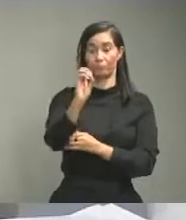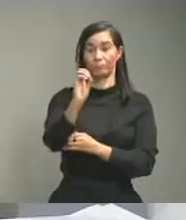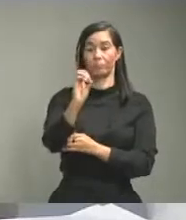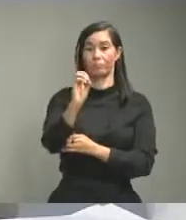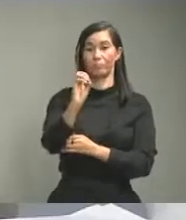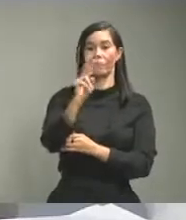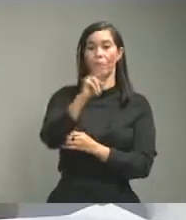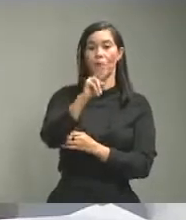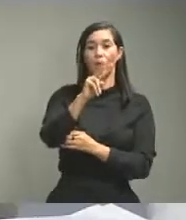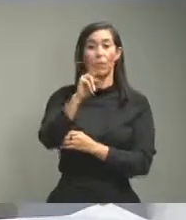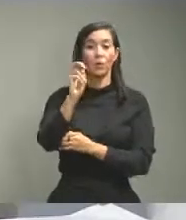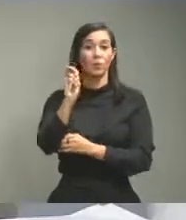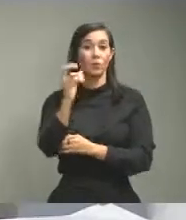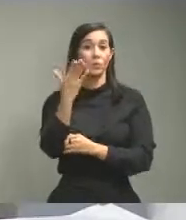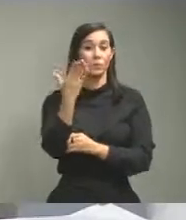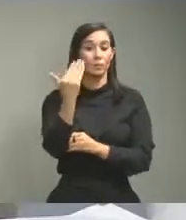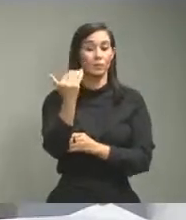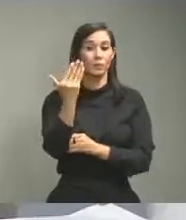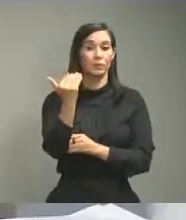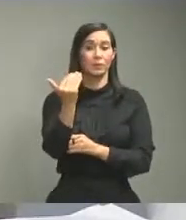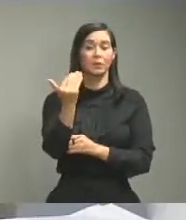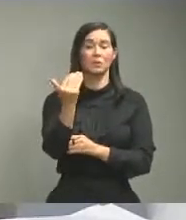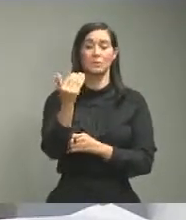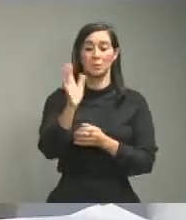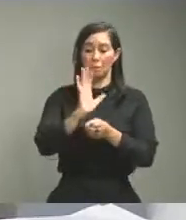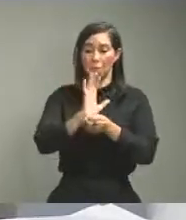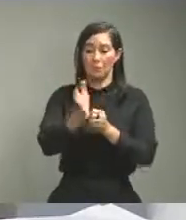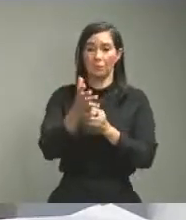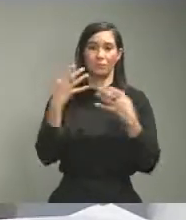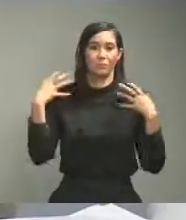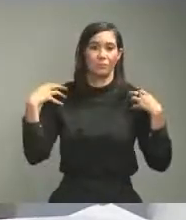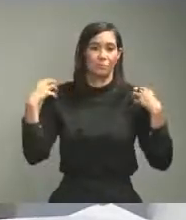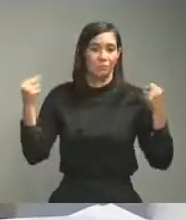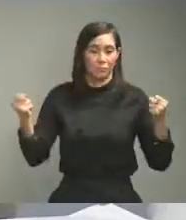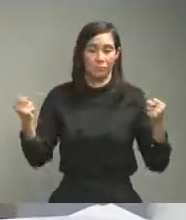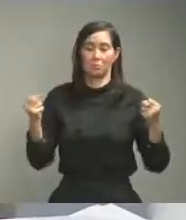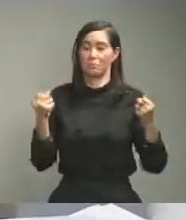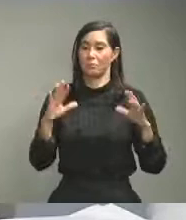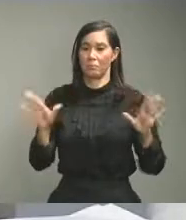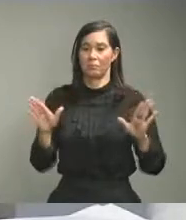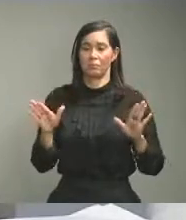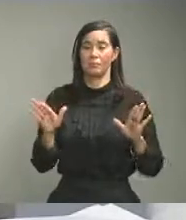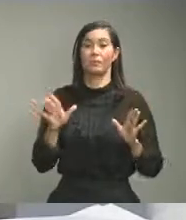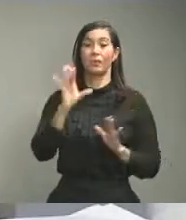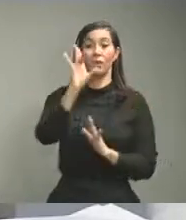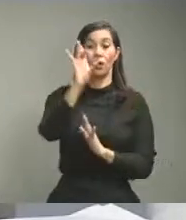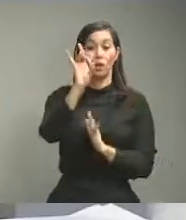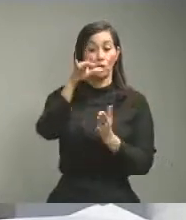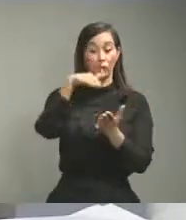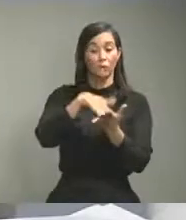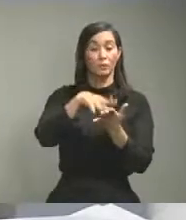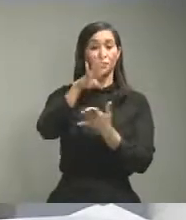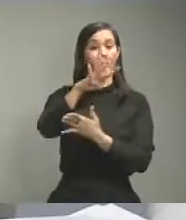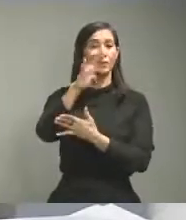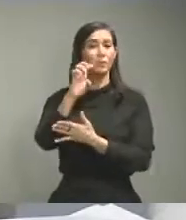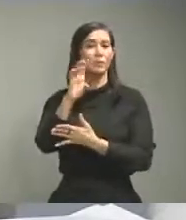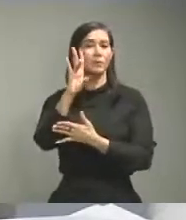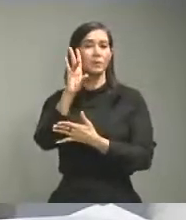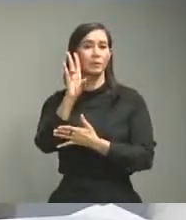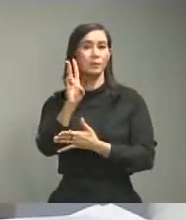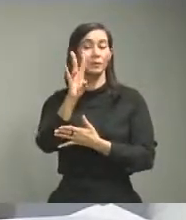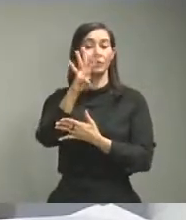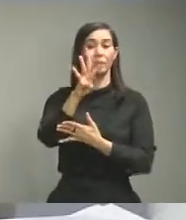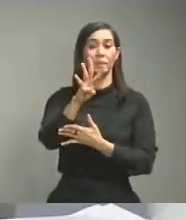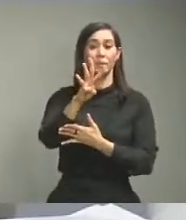215 personas ya recuperadas 8.474